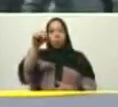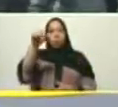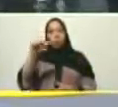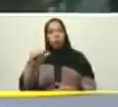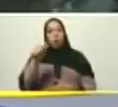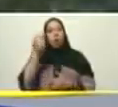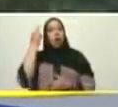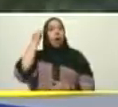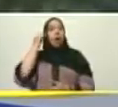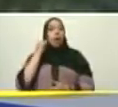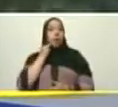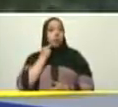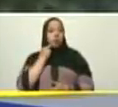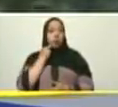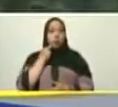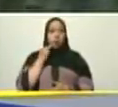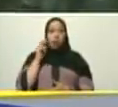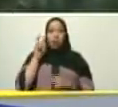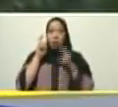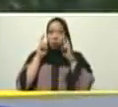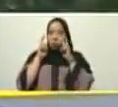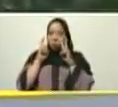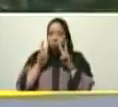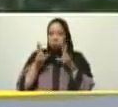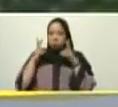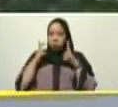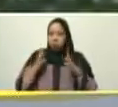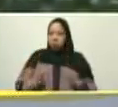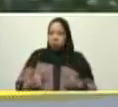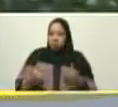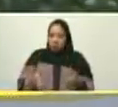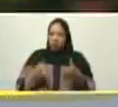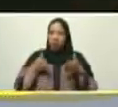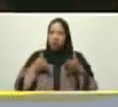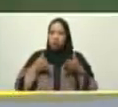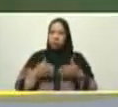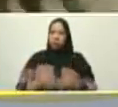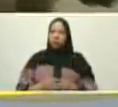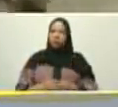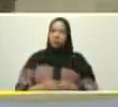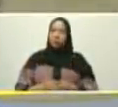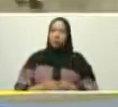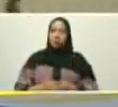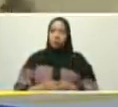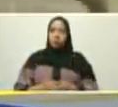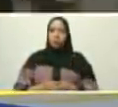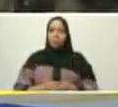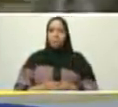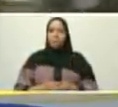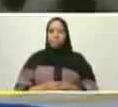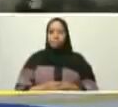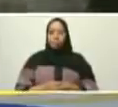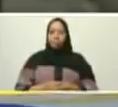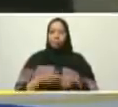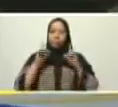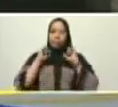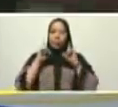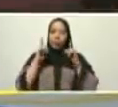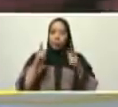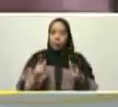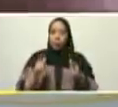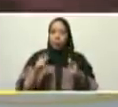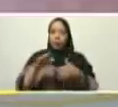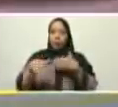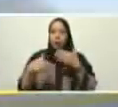una primera visión de lograr pasar por el territorio de Pasto,